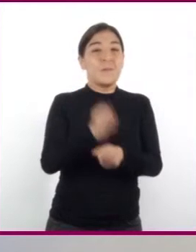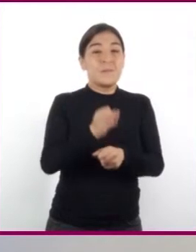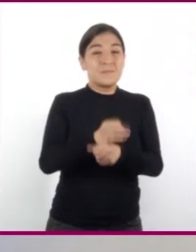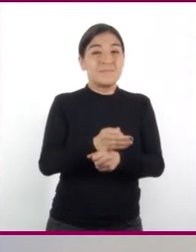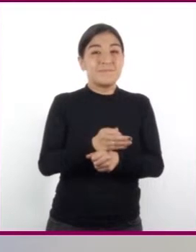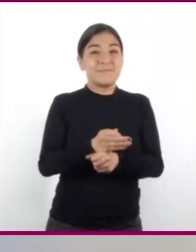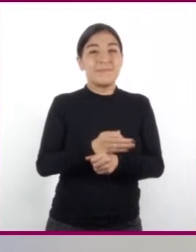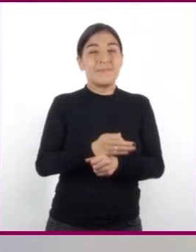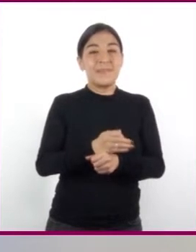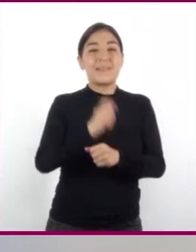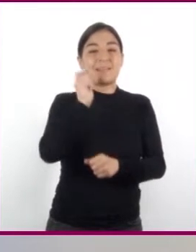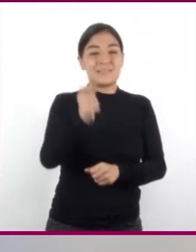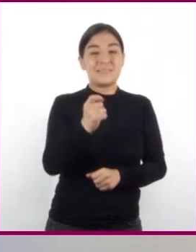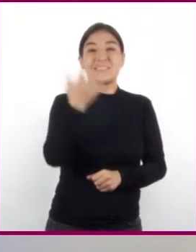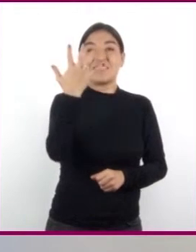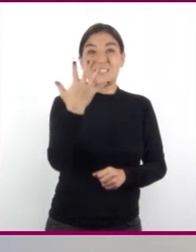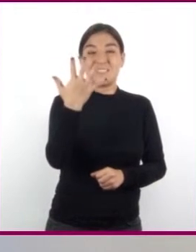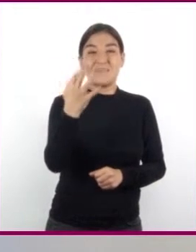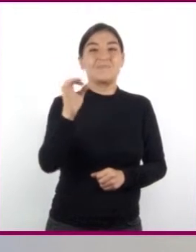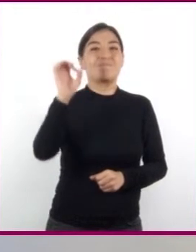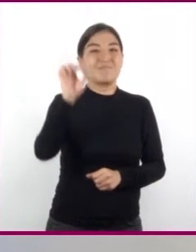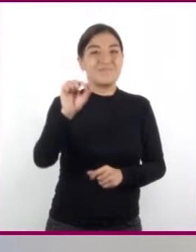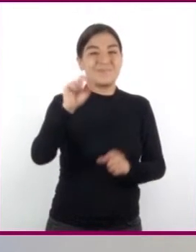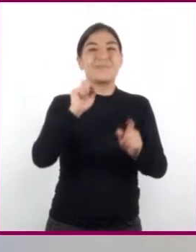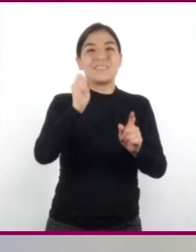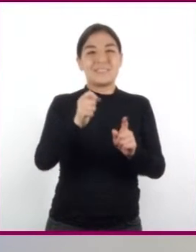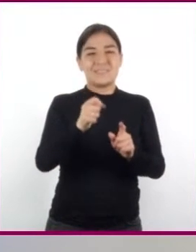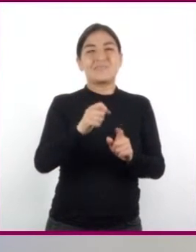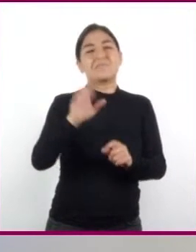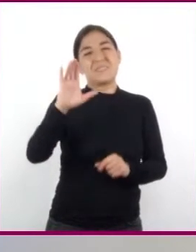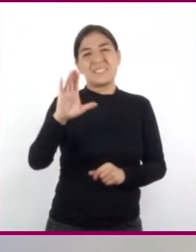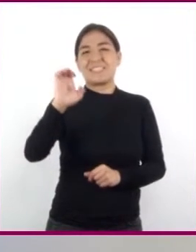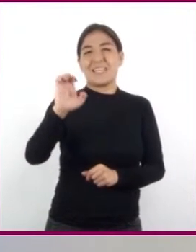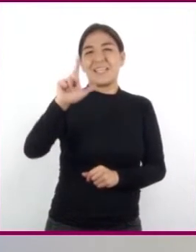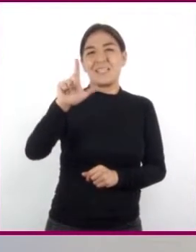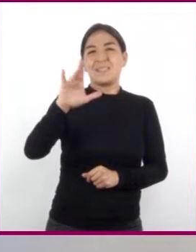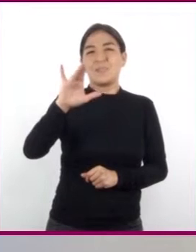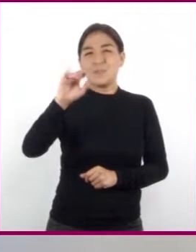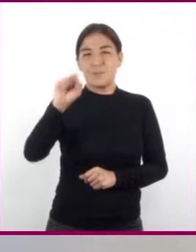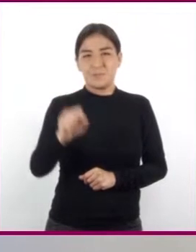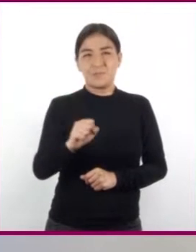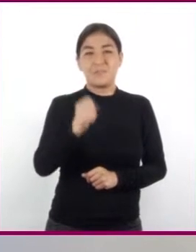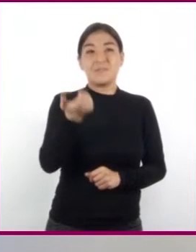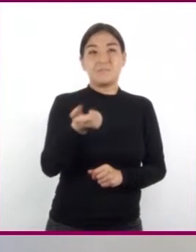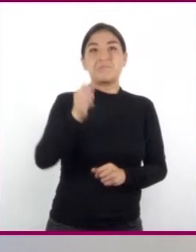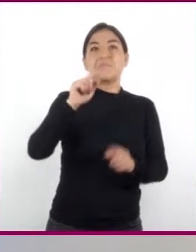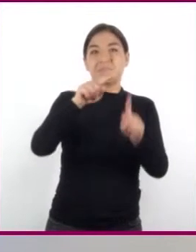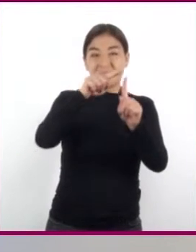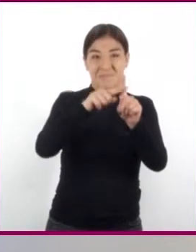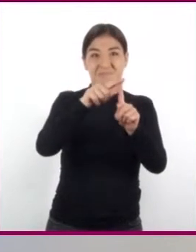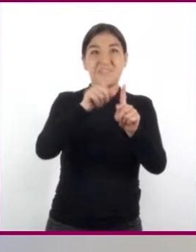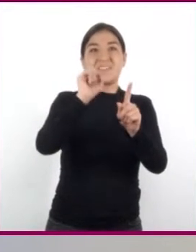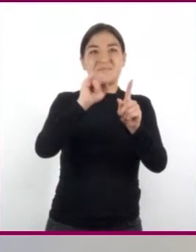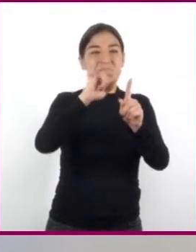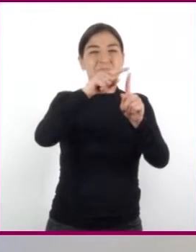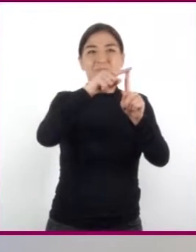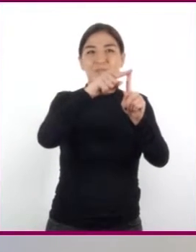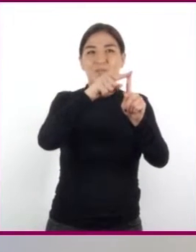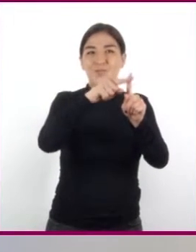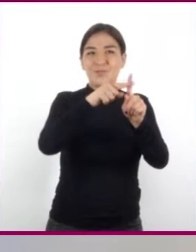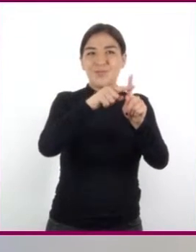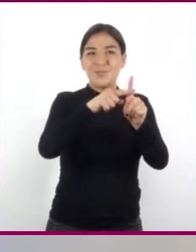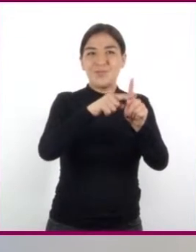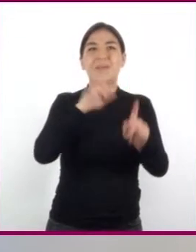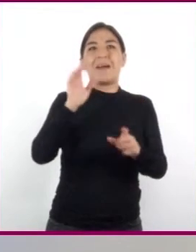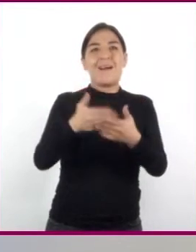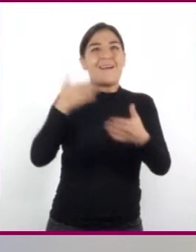Tenemos 5 grados centígrados o celsius. La temperatura disminuyó bastante de la que ya teníamos en